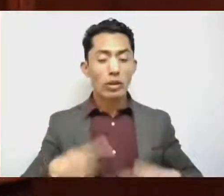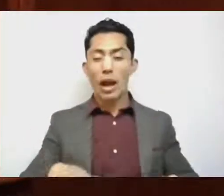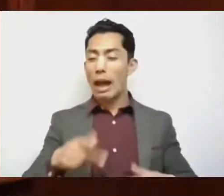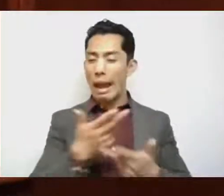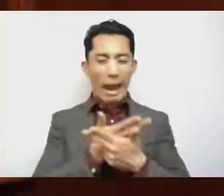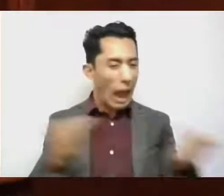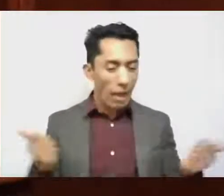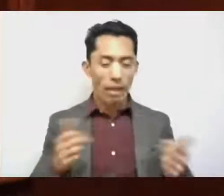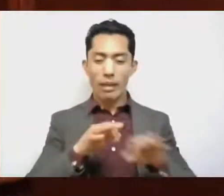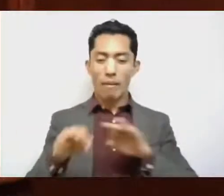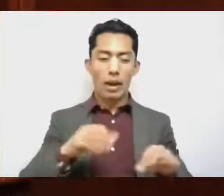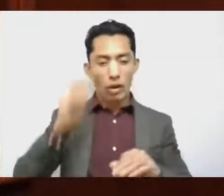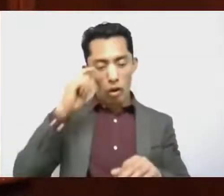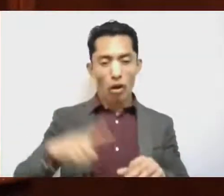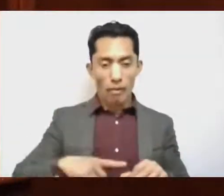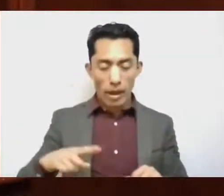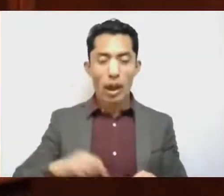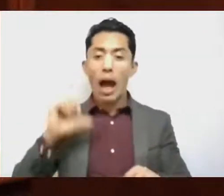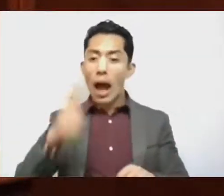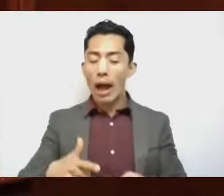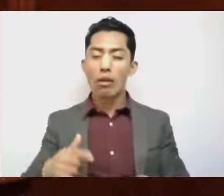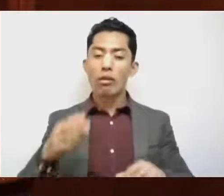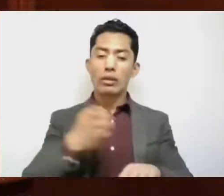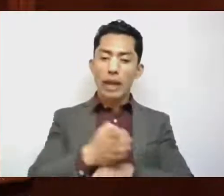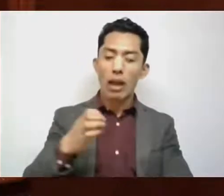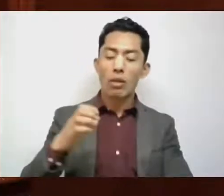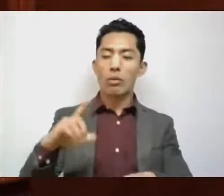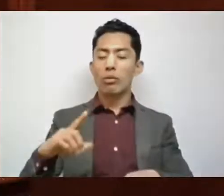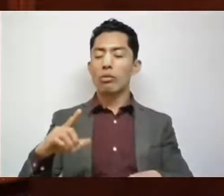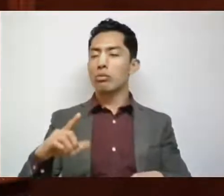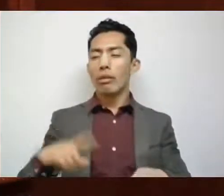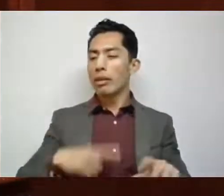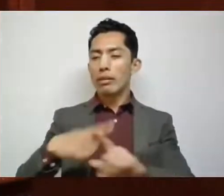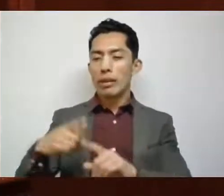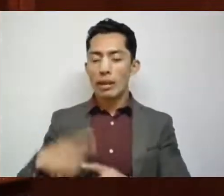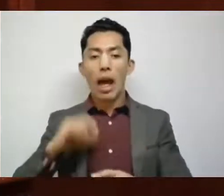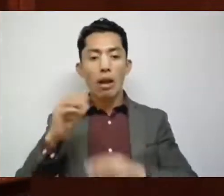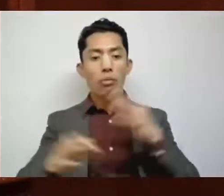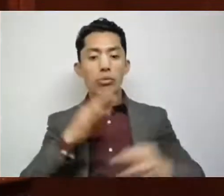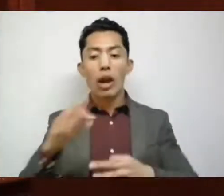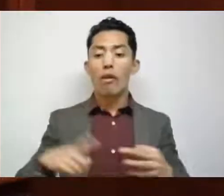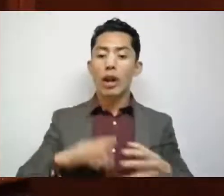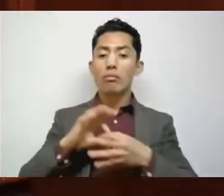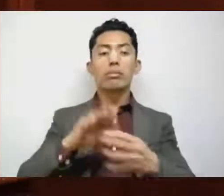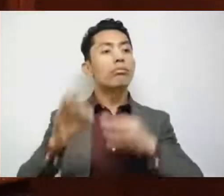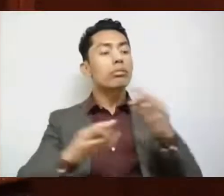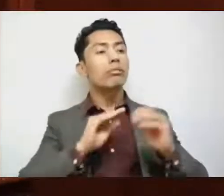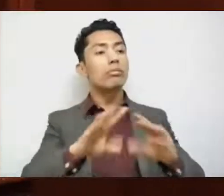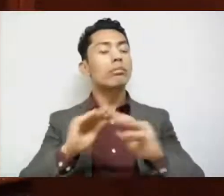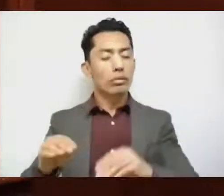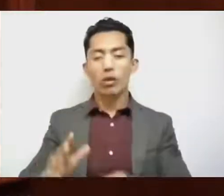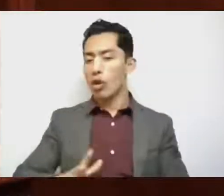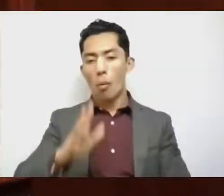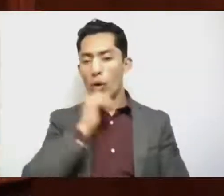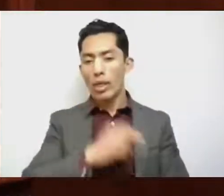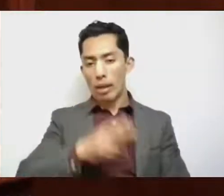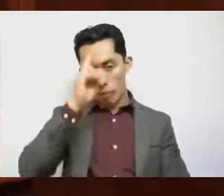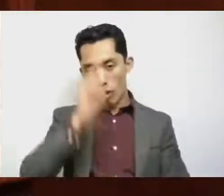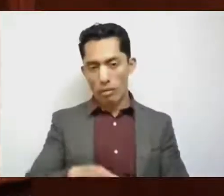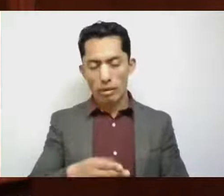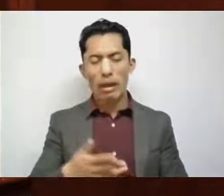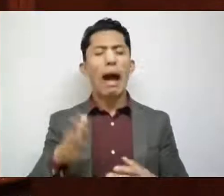de ningún orden de gobierno pueden hacer propaganda gubernamental, salvo en temas